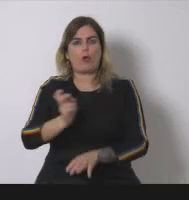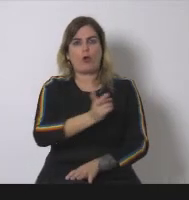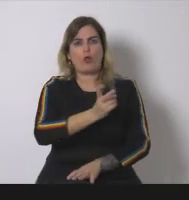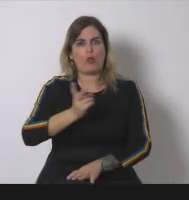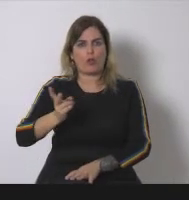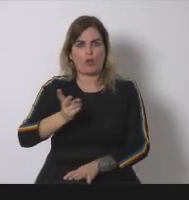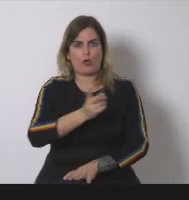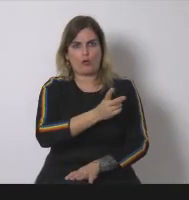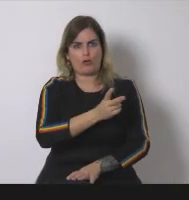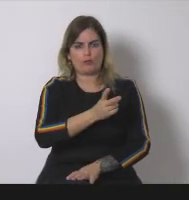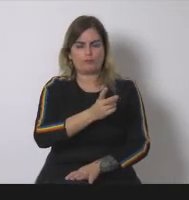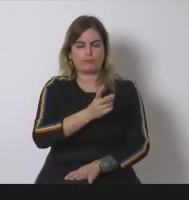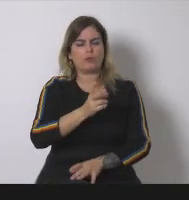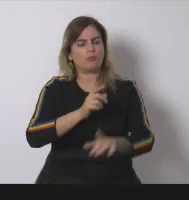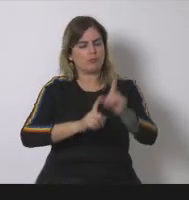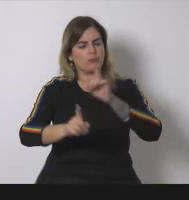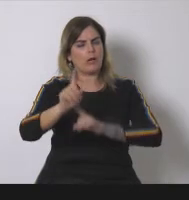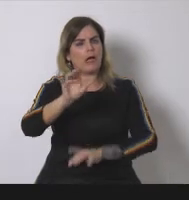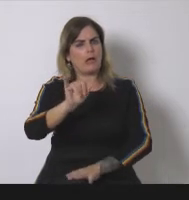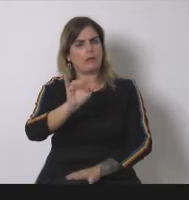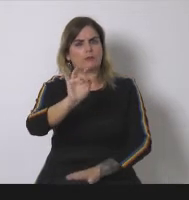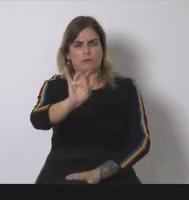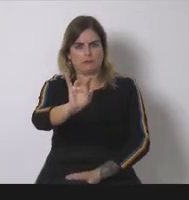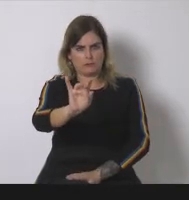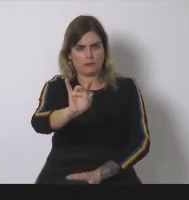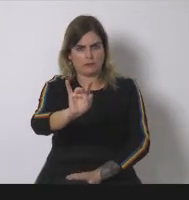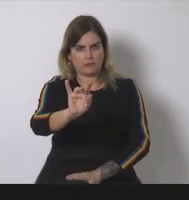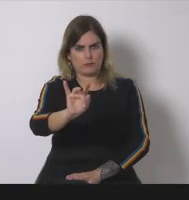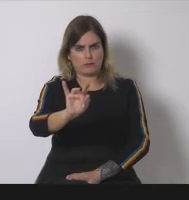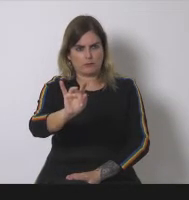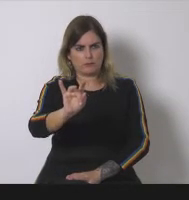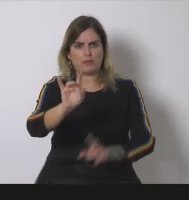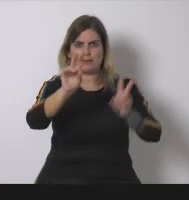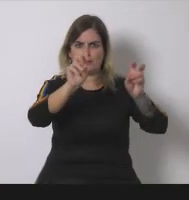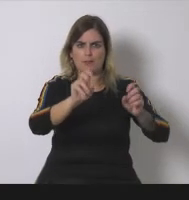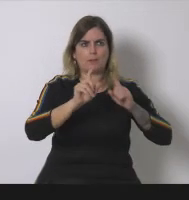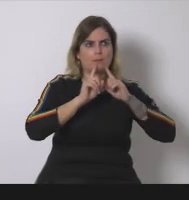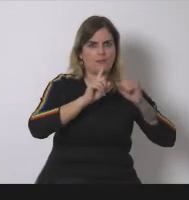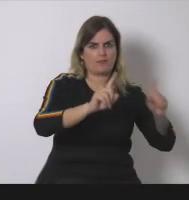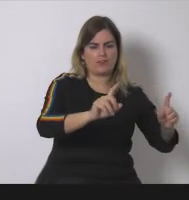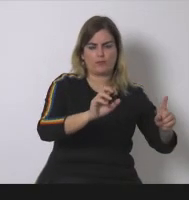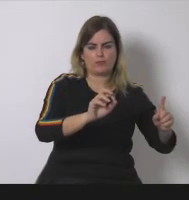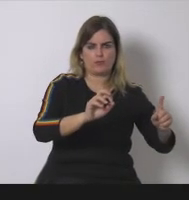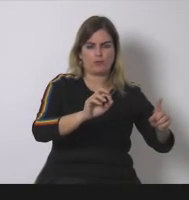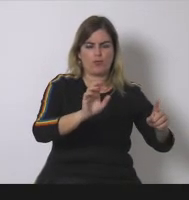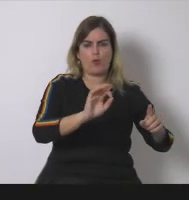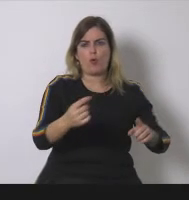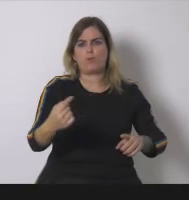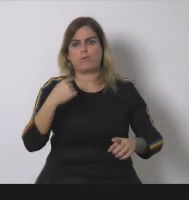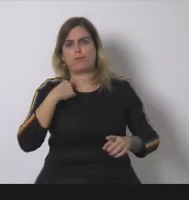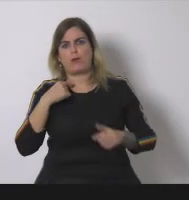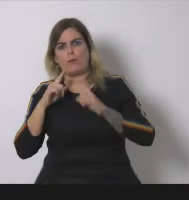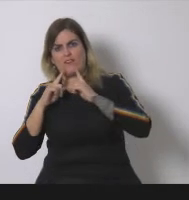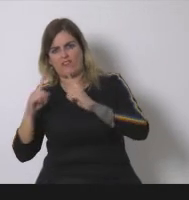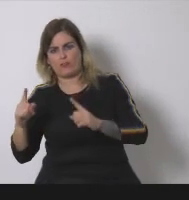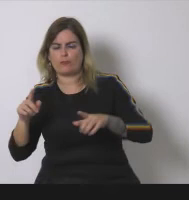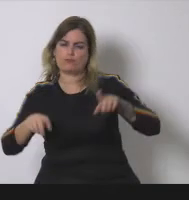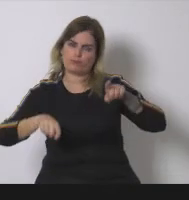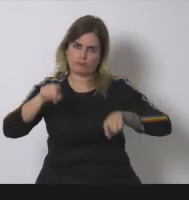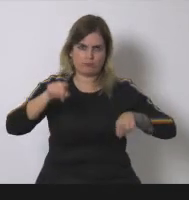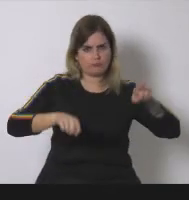eso planteja de rendimientos por una banda y por la otra de pérdua de rendimientos etc.